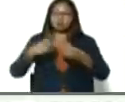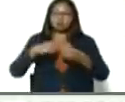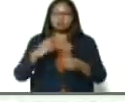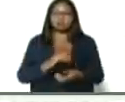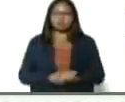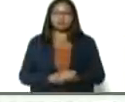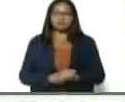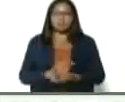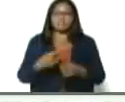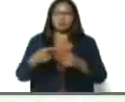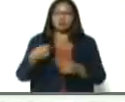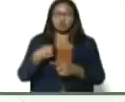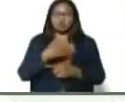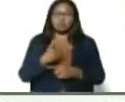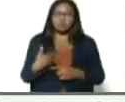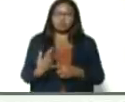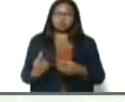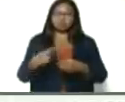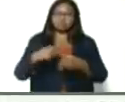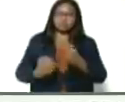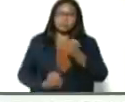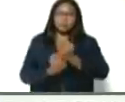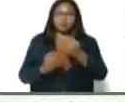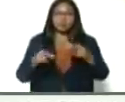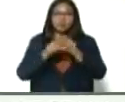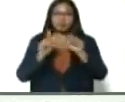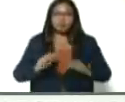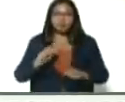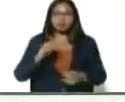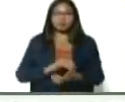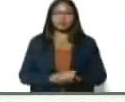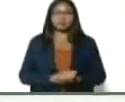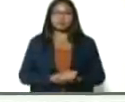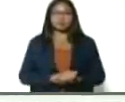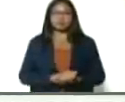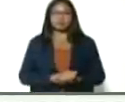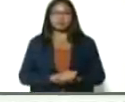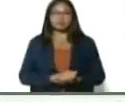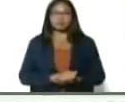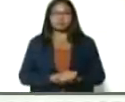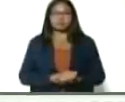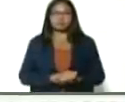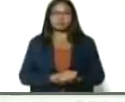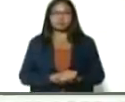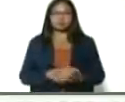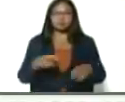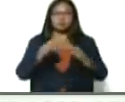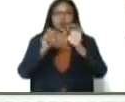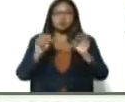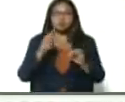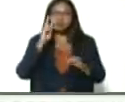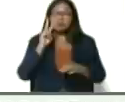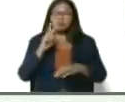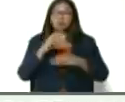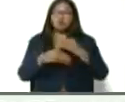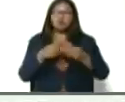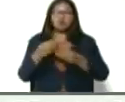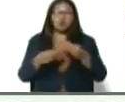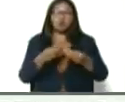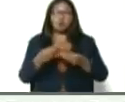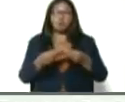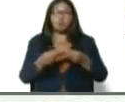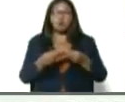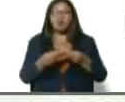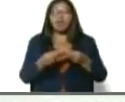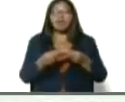quisiera aportar un elemento muy importante, Presidente, usted hablaba sobre la praxi. Aquí nos encontramos, a mi mano izquierda, vemos cómo este rubro de frijol